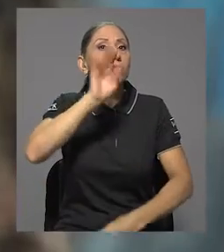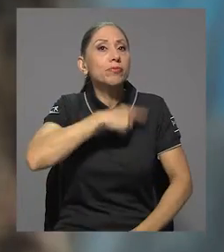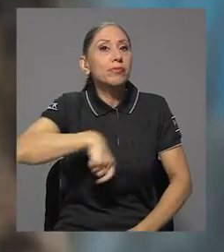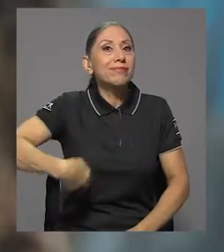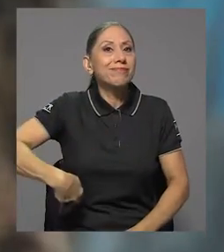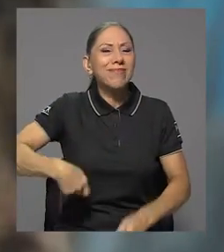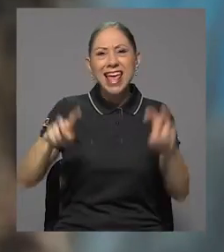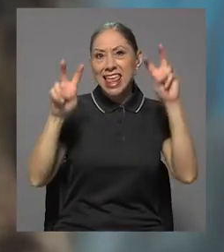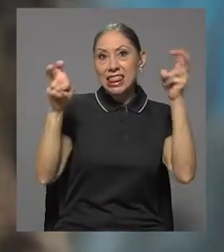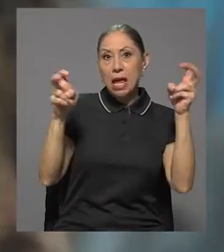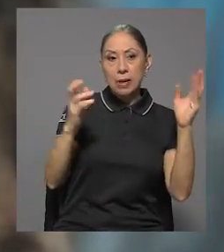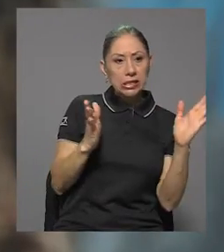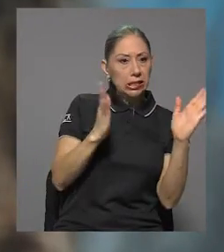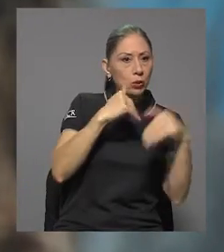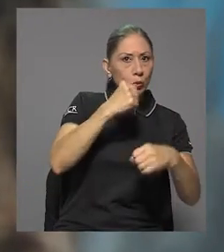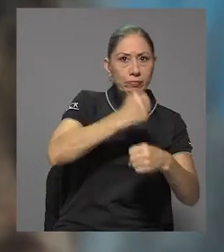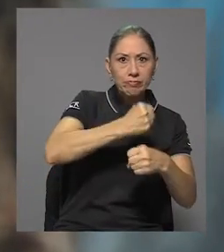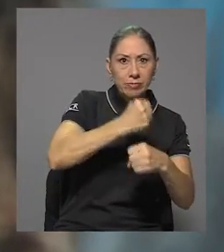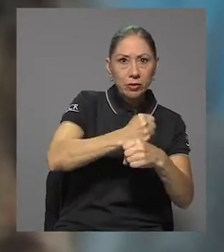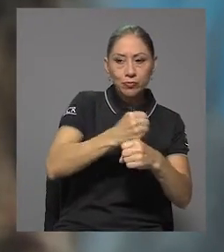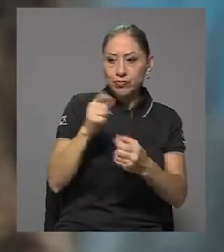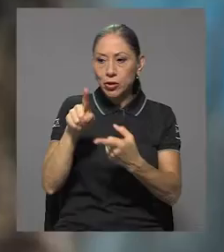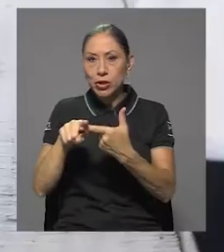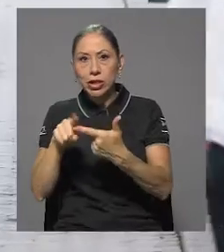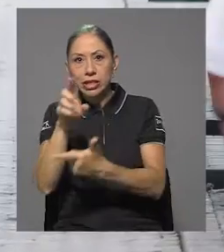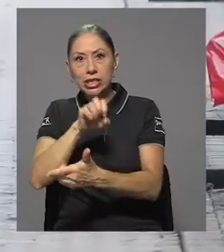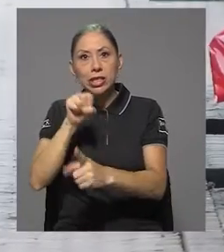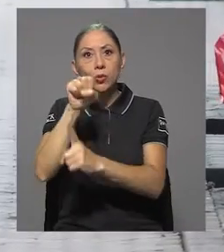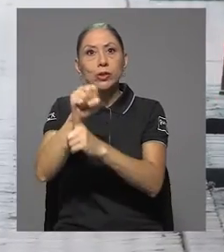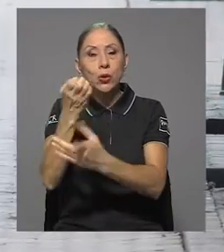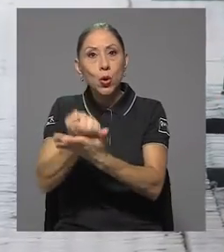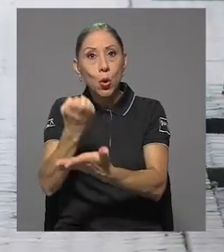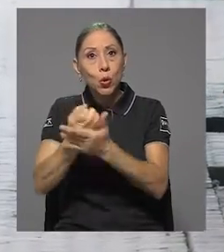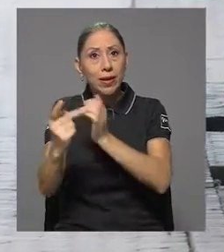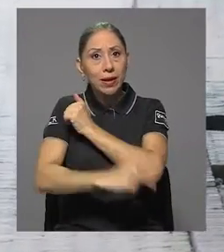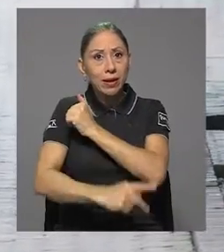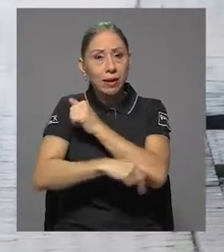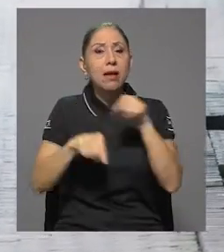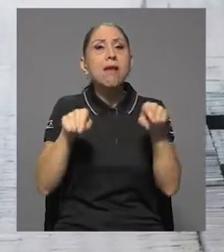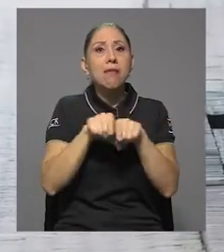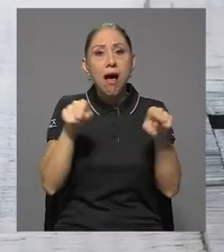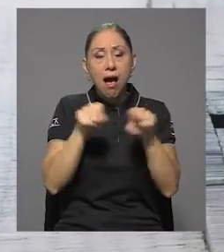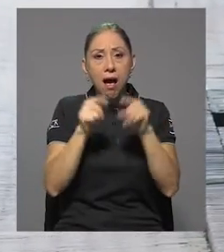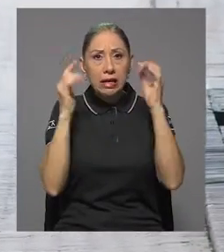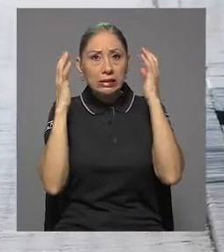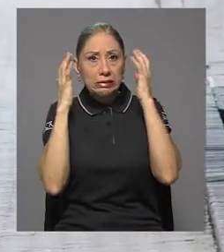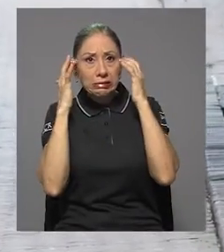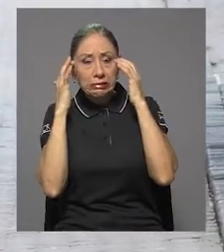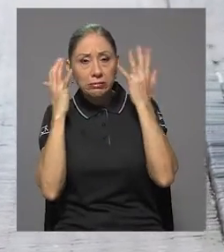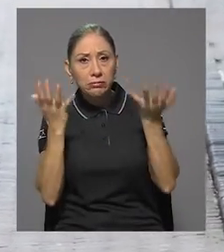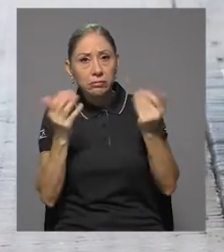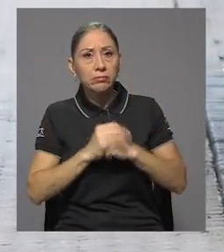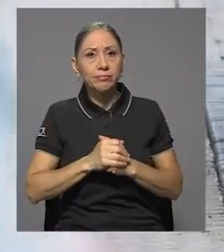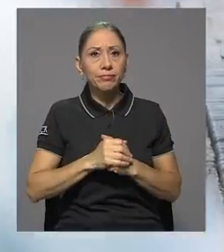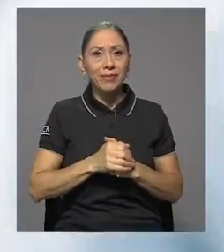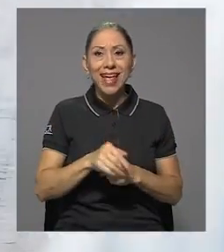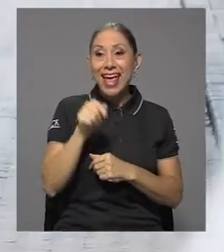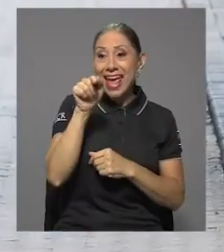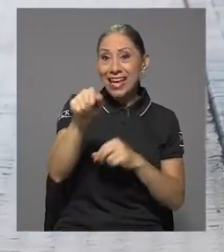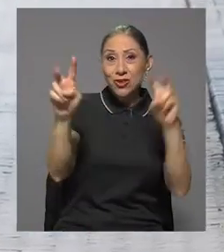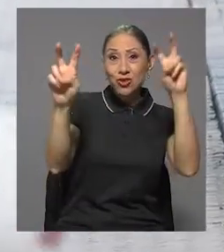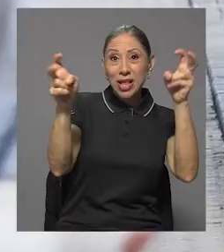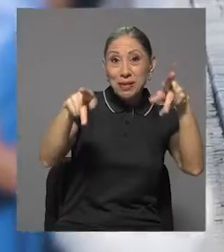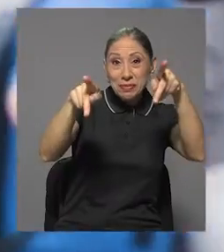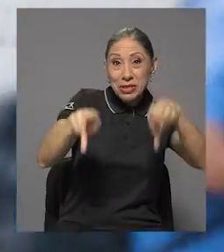como el desempleo y la situación económica del país también generan preocupación. Son temas que consideran que están